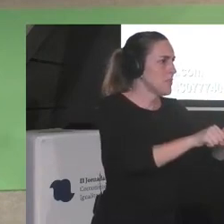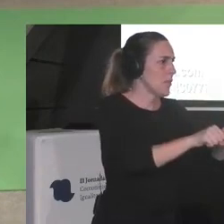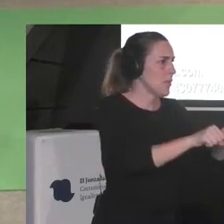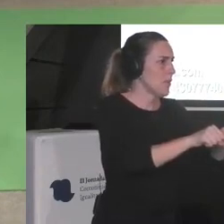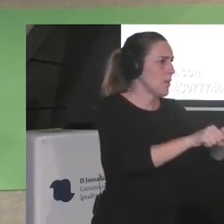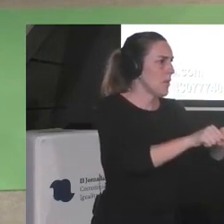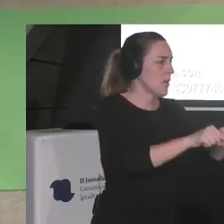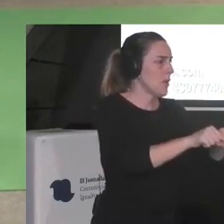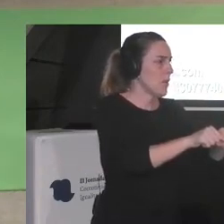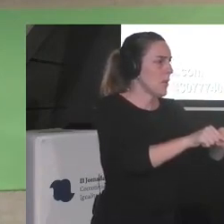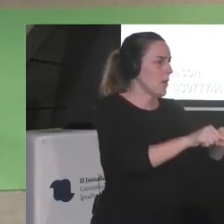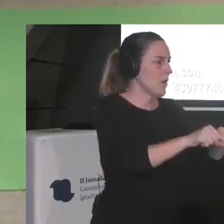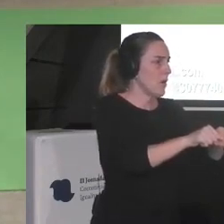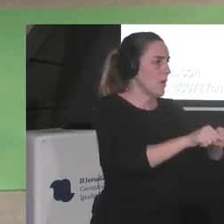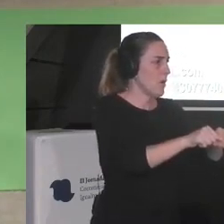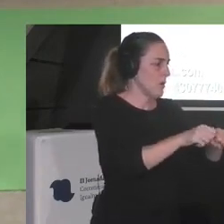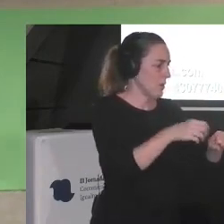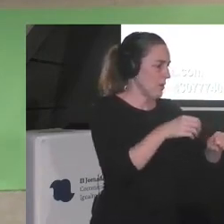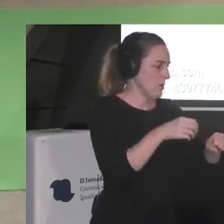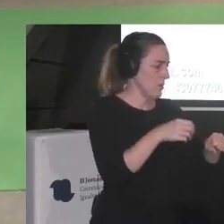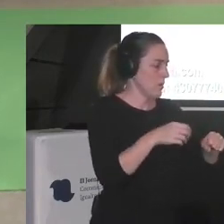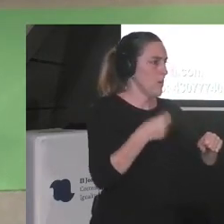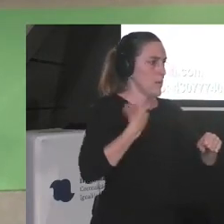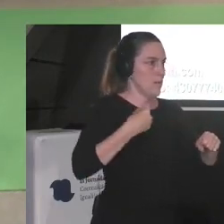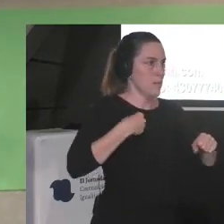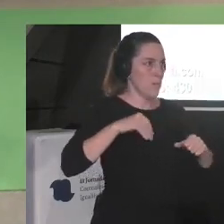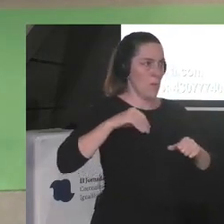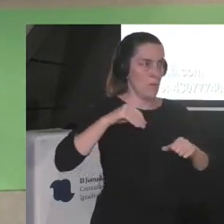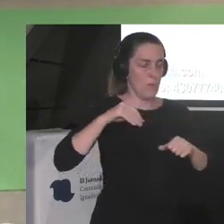del continente americano ¿no?